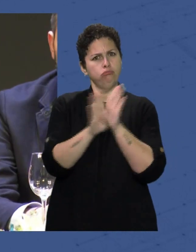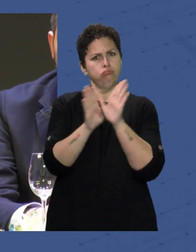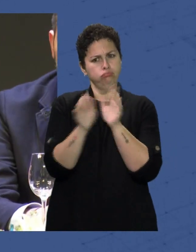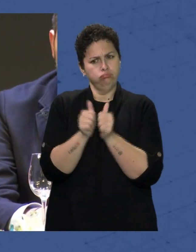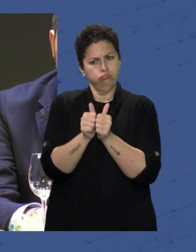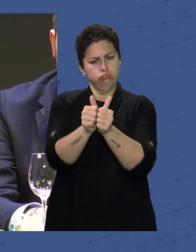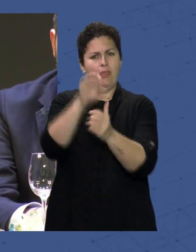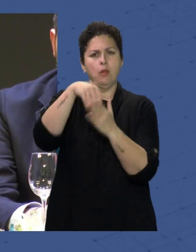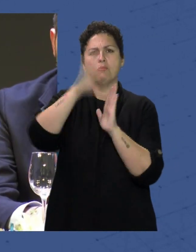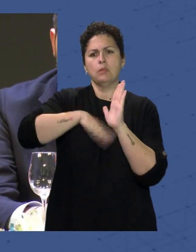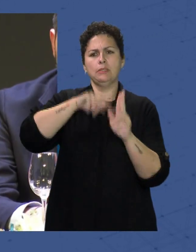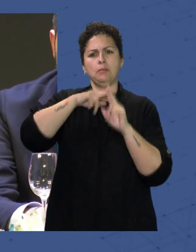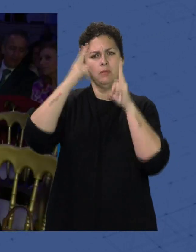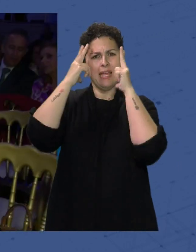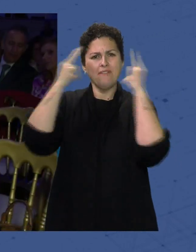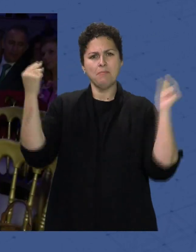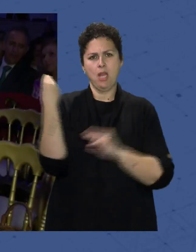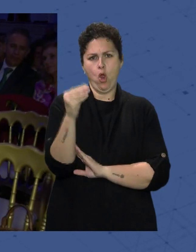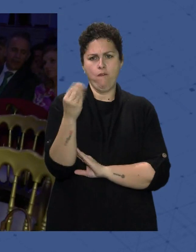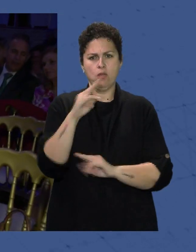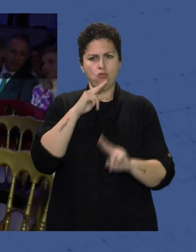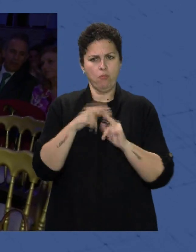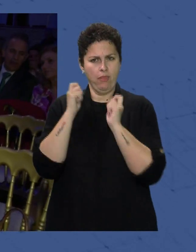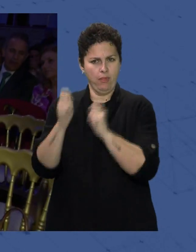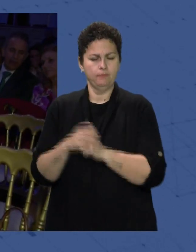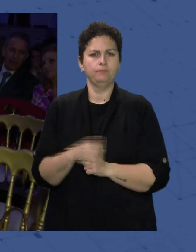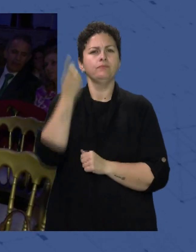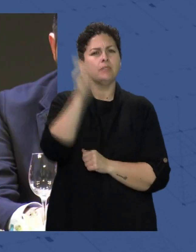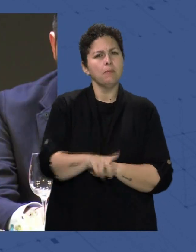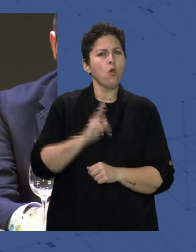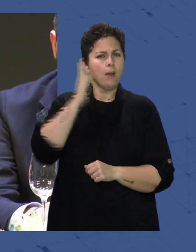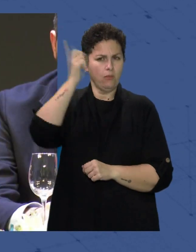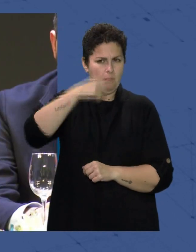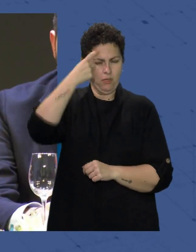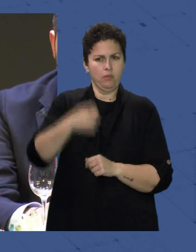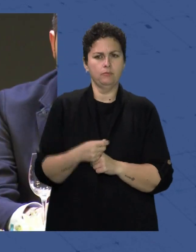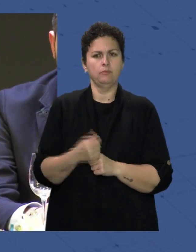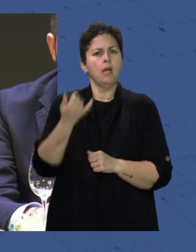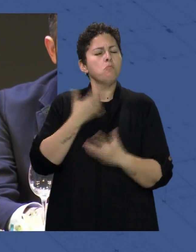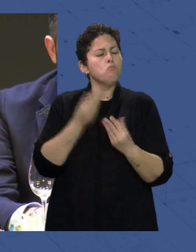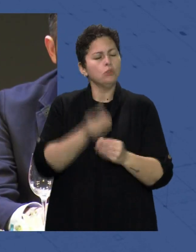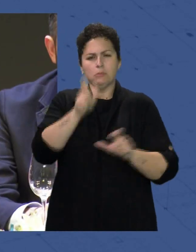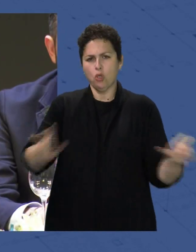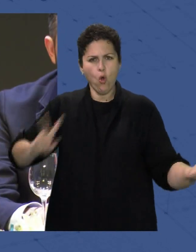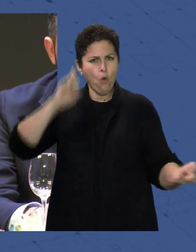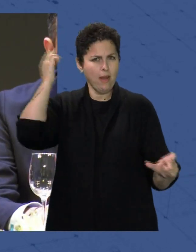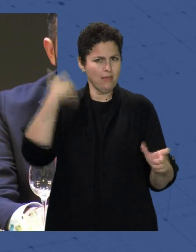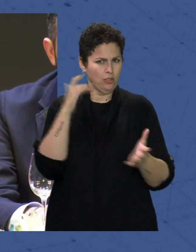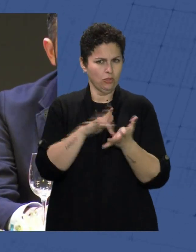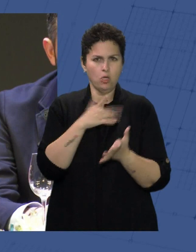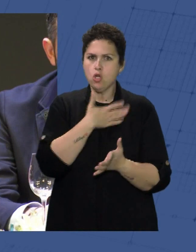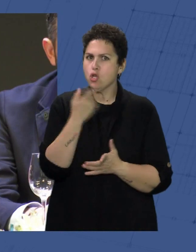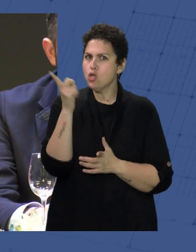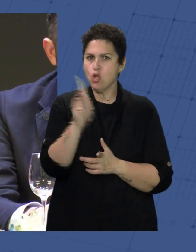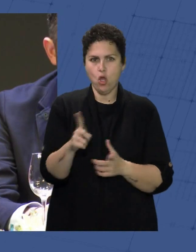programa que vamos a llamar Enfermería Joven Y de los jubilados también se acuerdan Tenemos muchísimos jubilados que no quieren perder